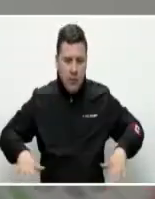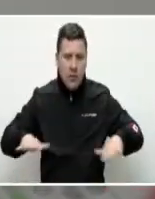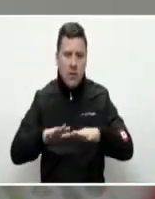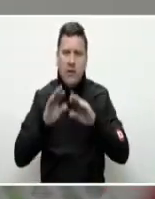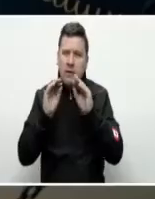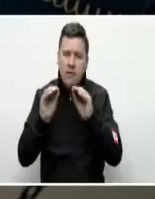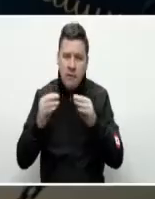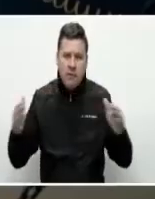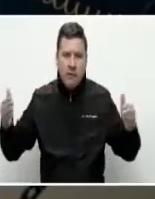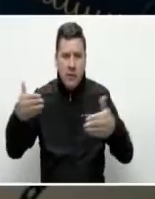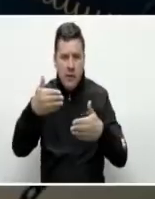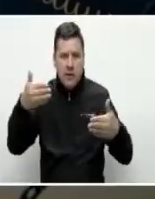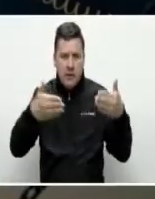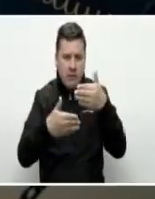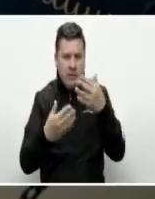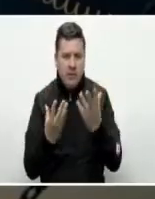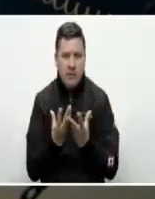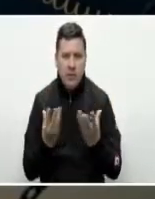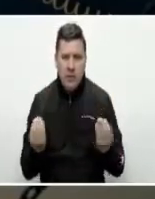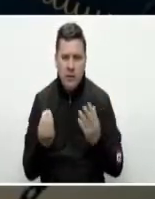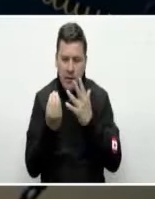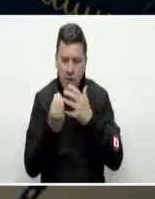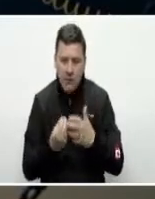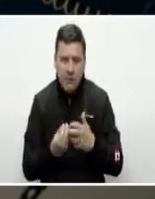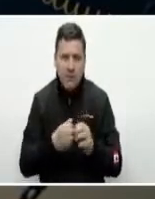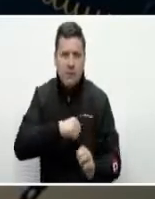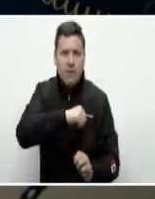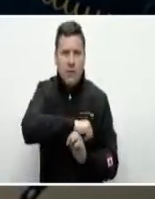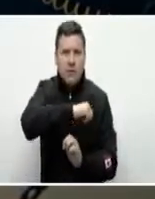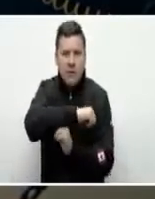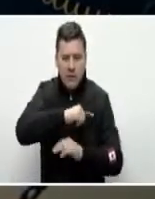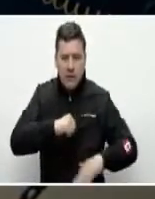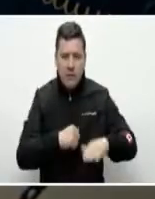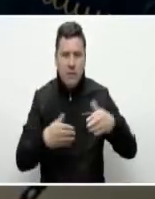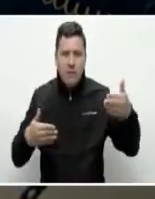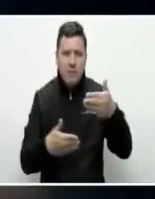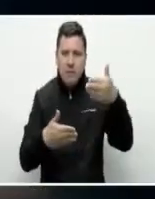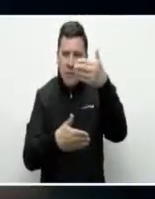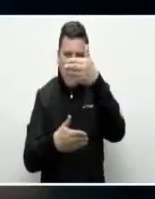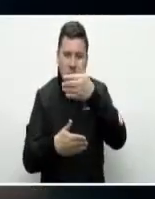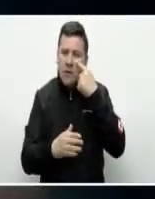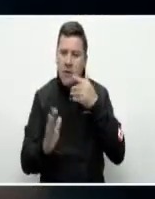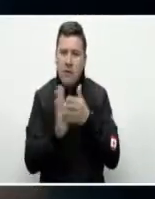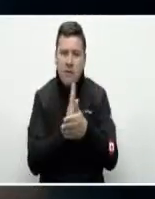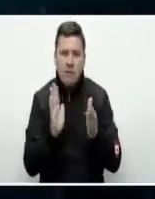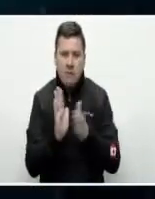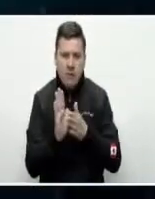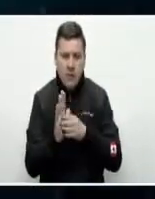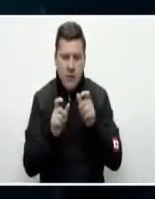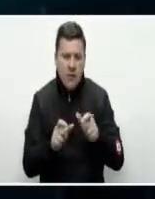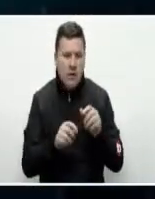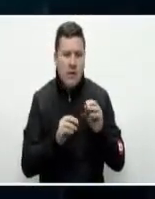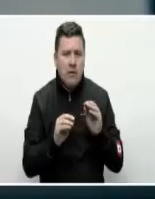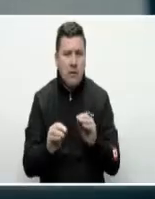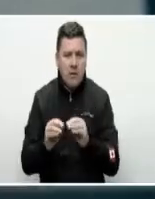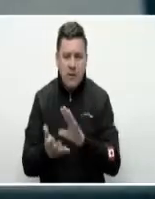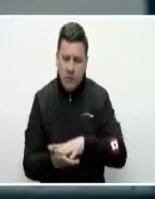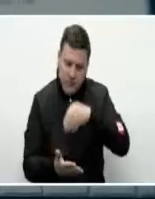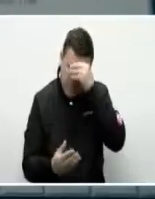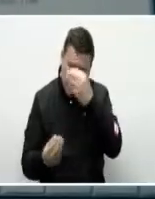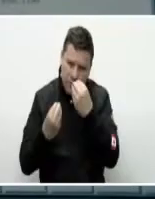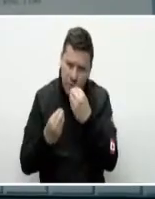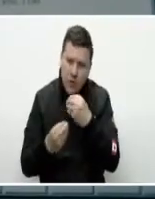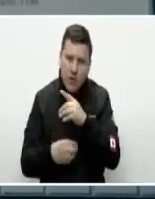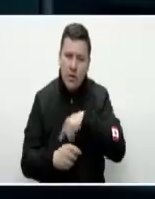de la formación con los equipos, la maquinaria, la infraestructura y cómo fortalecer el talento humano que capacita a nuestros aprendices